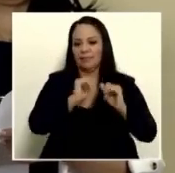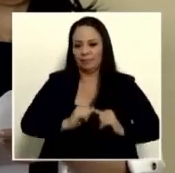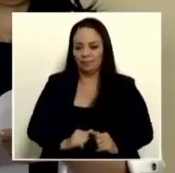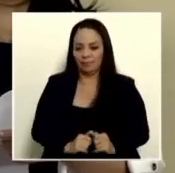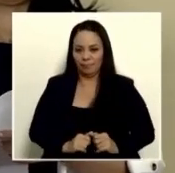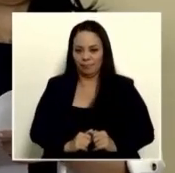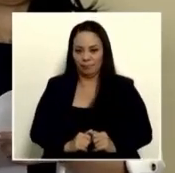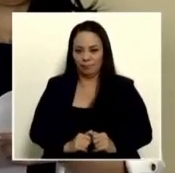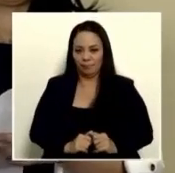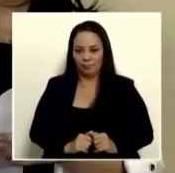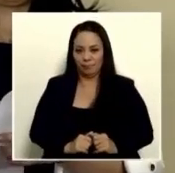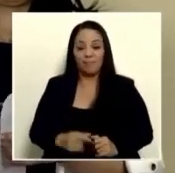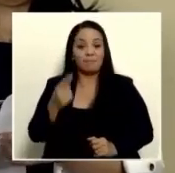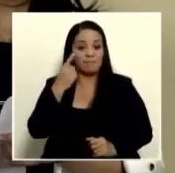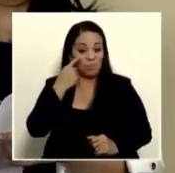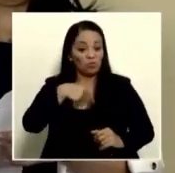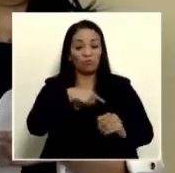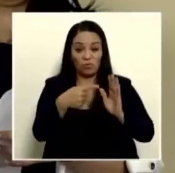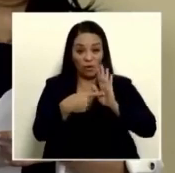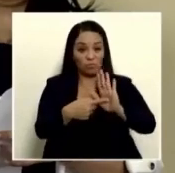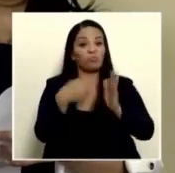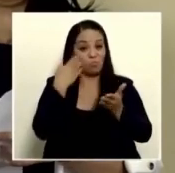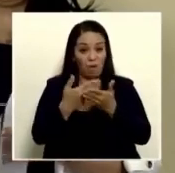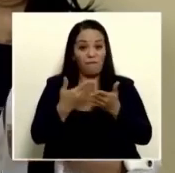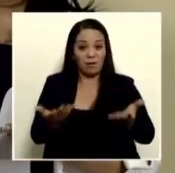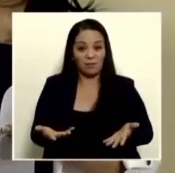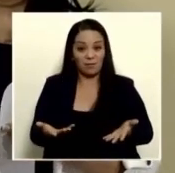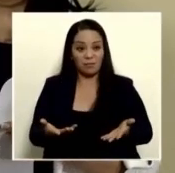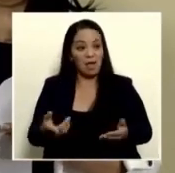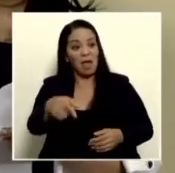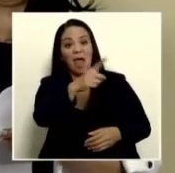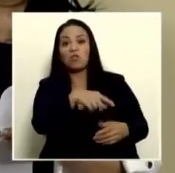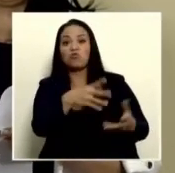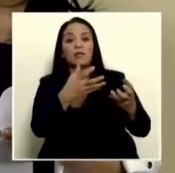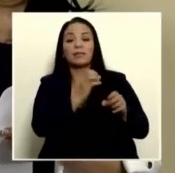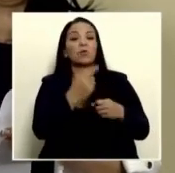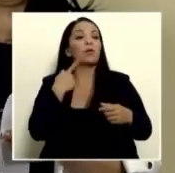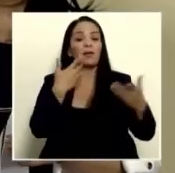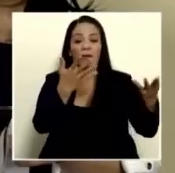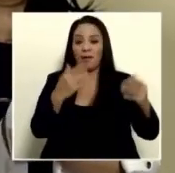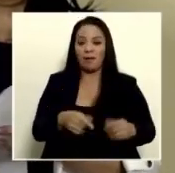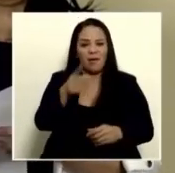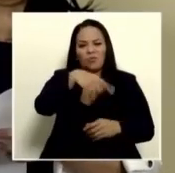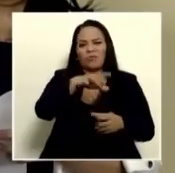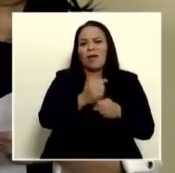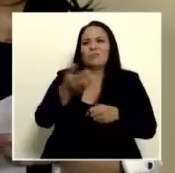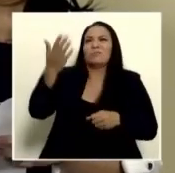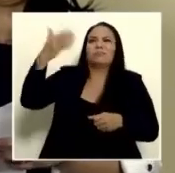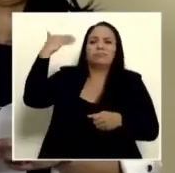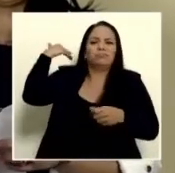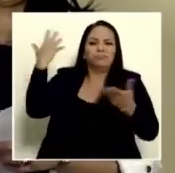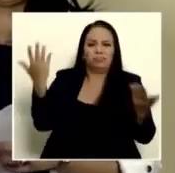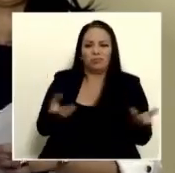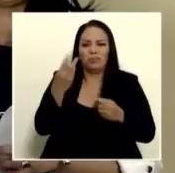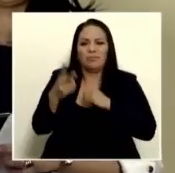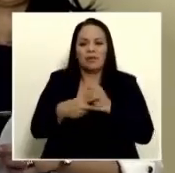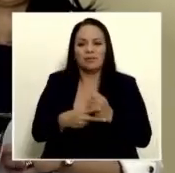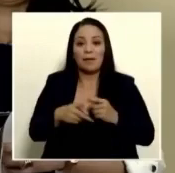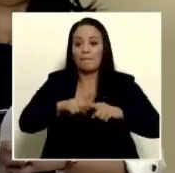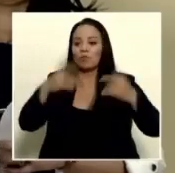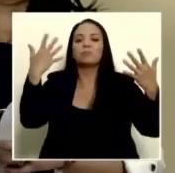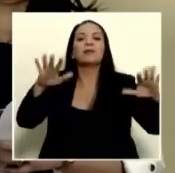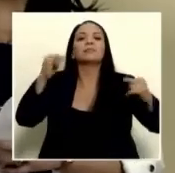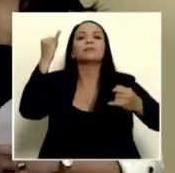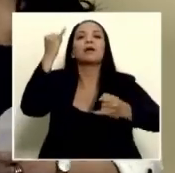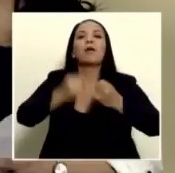y lo acabamos de demostrar. Como lo han hecho por generaciones en todo el siglo XX. Eso se acabó